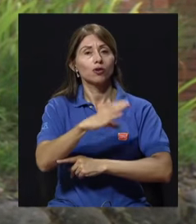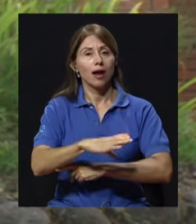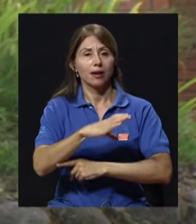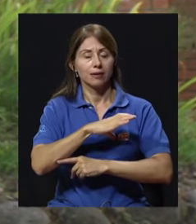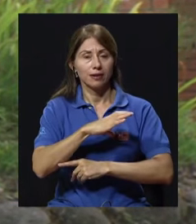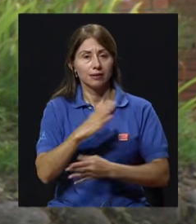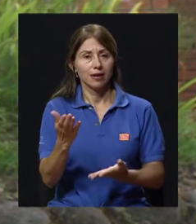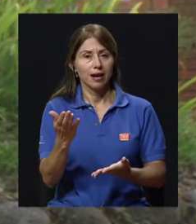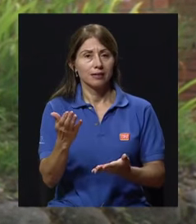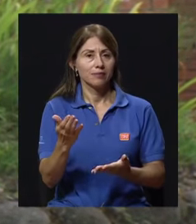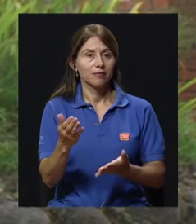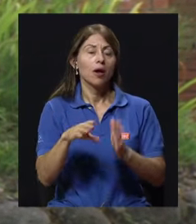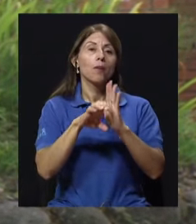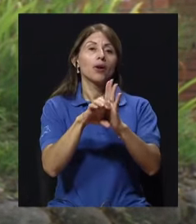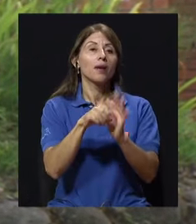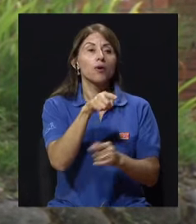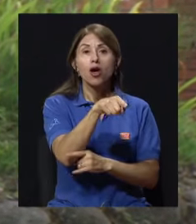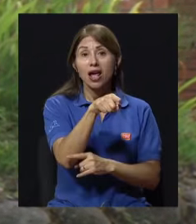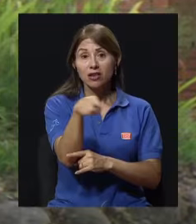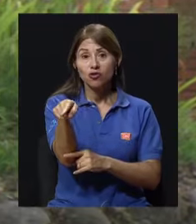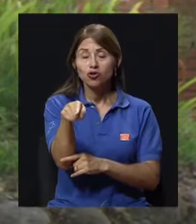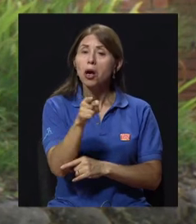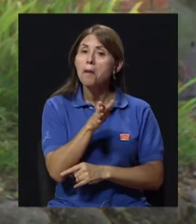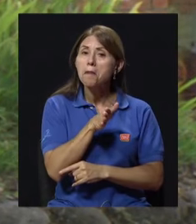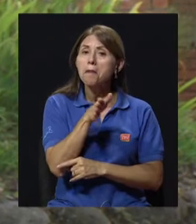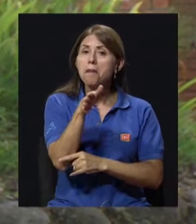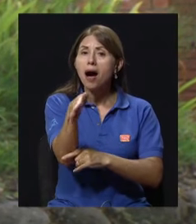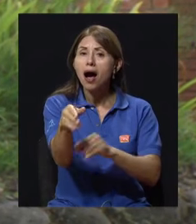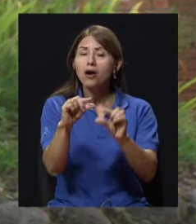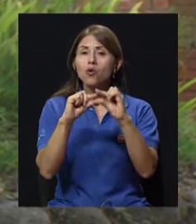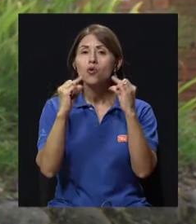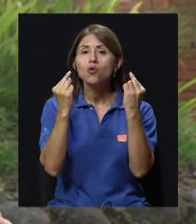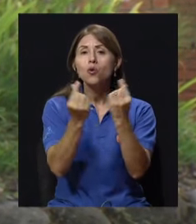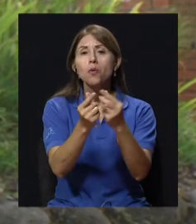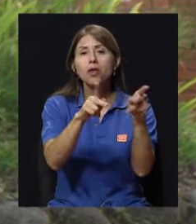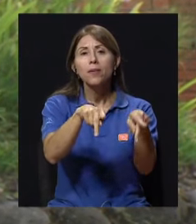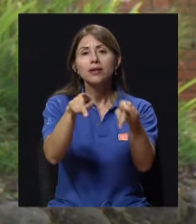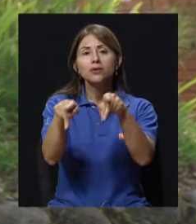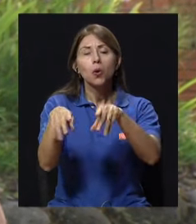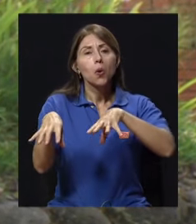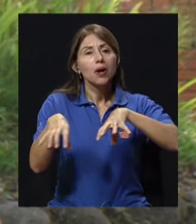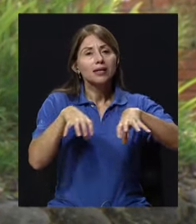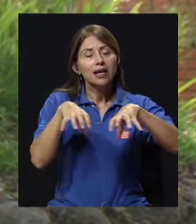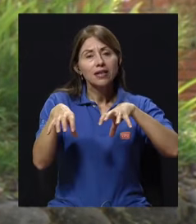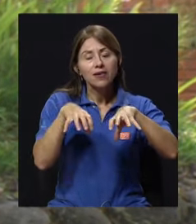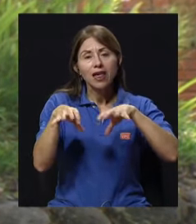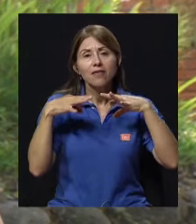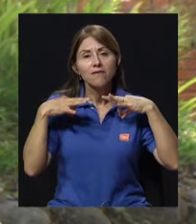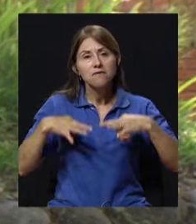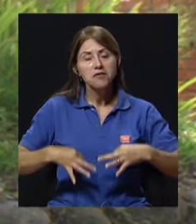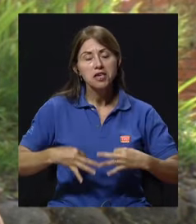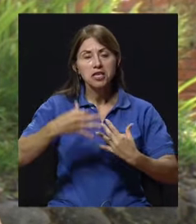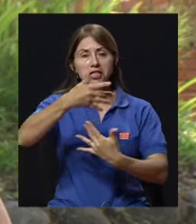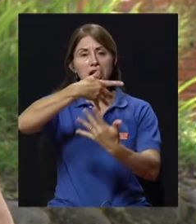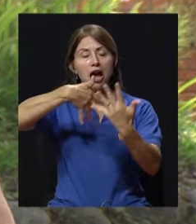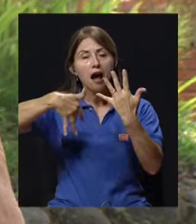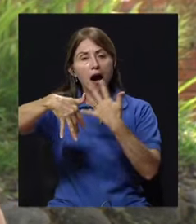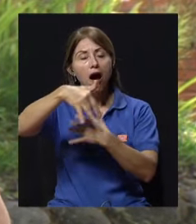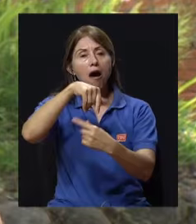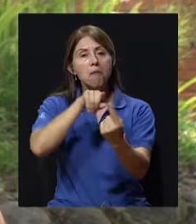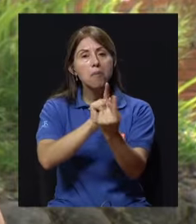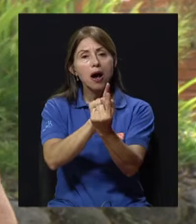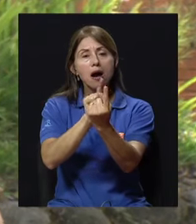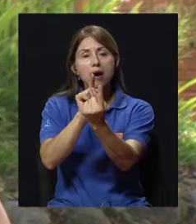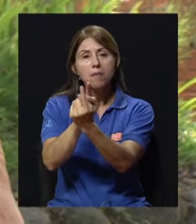vayan a un grupo donde puedan realizar actividad física y tengan ese encuentro con sus propios